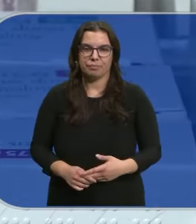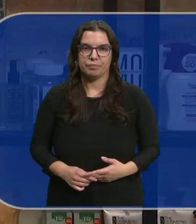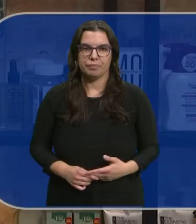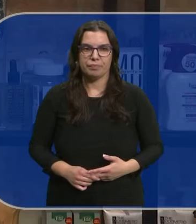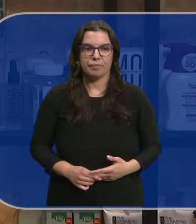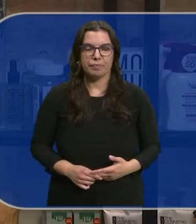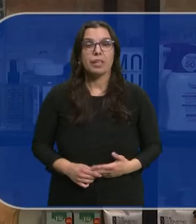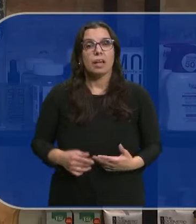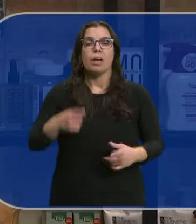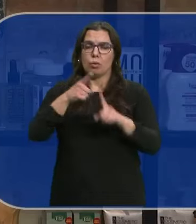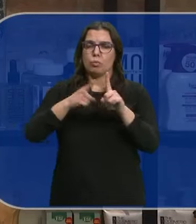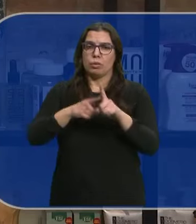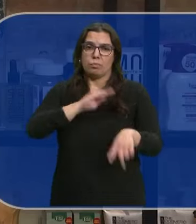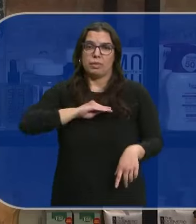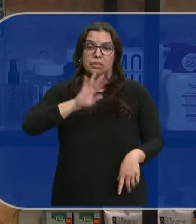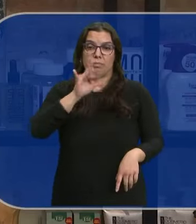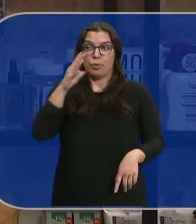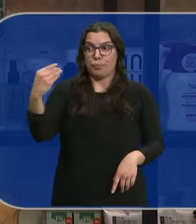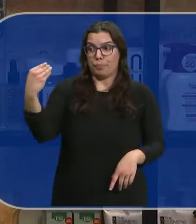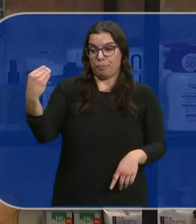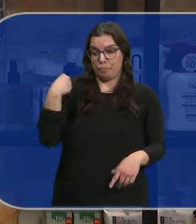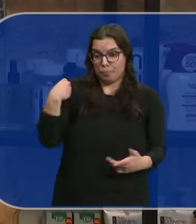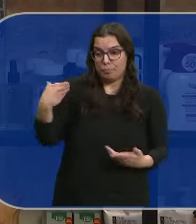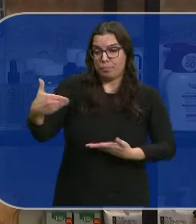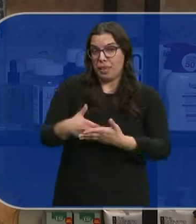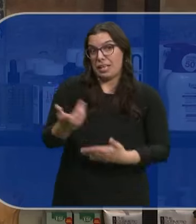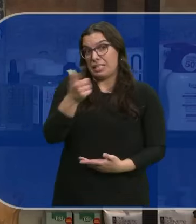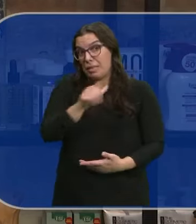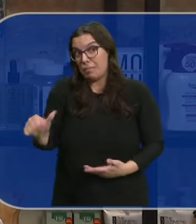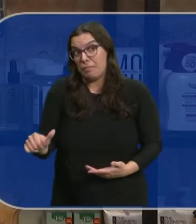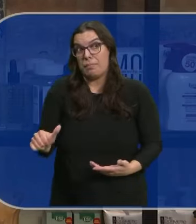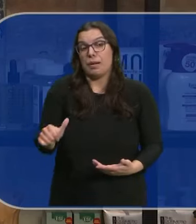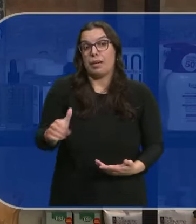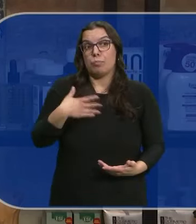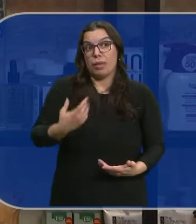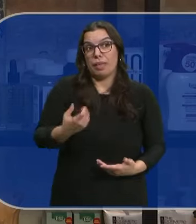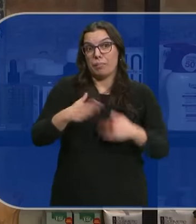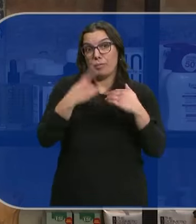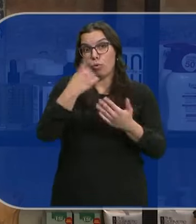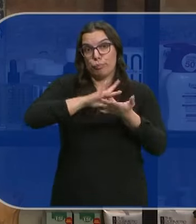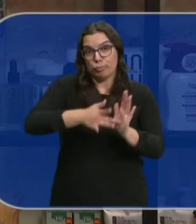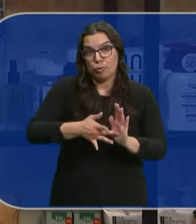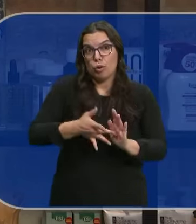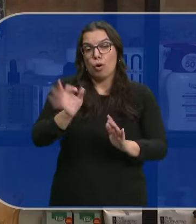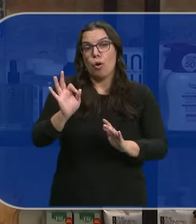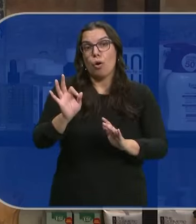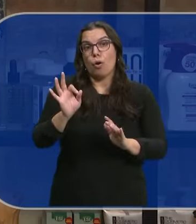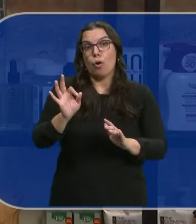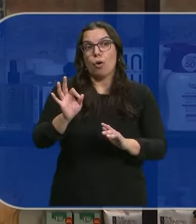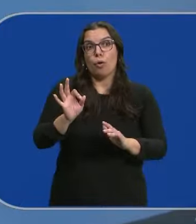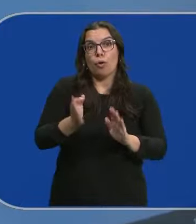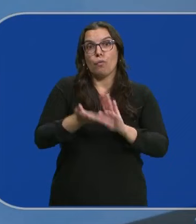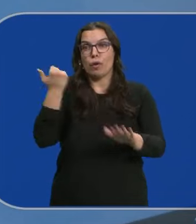Sí que la solemos usar bastante Porque ya te digo Que cada semana Hay un medicamento En desabastecimiento O también retirar